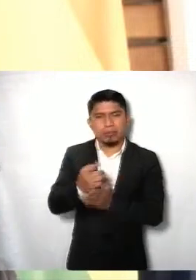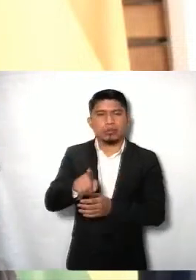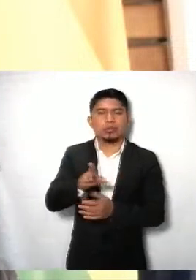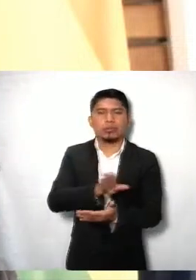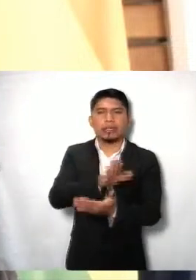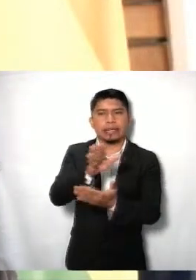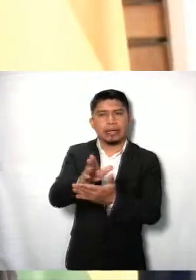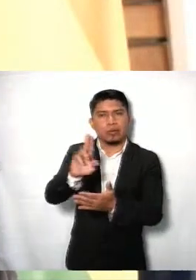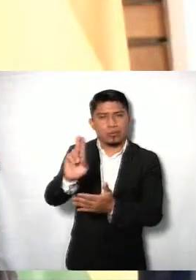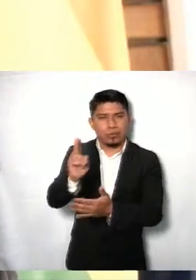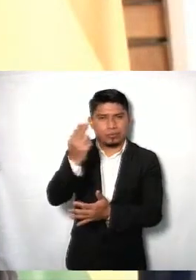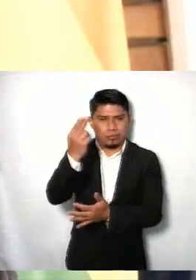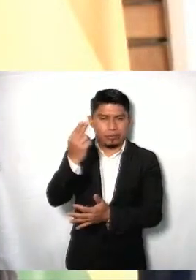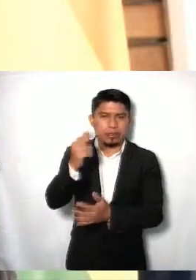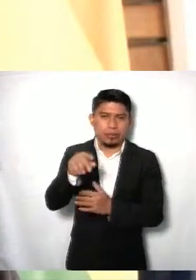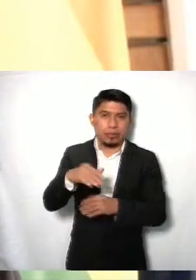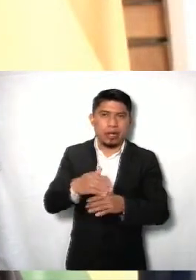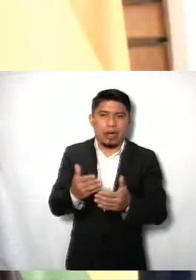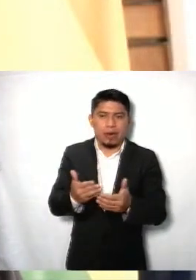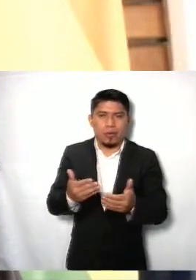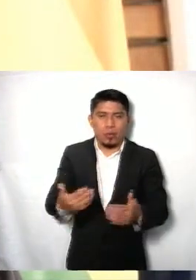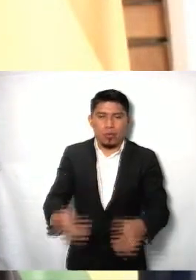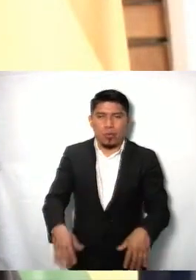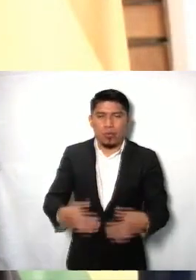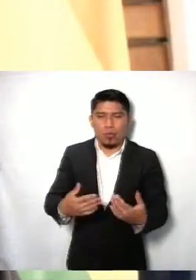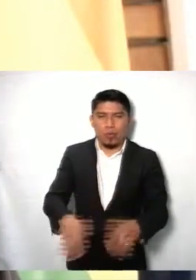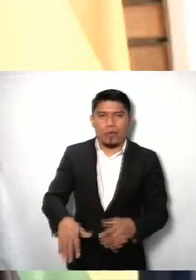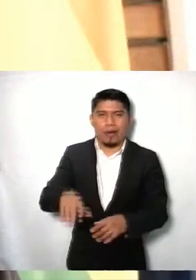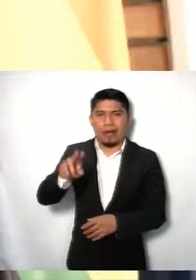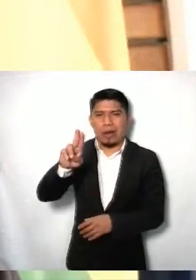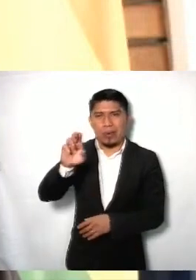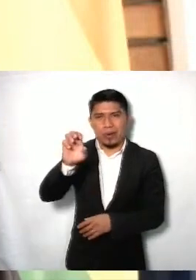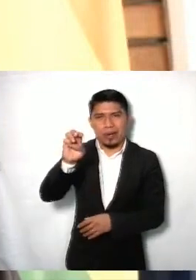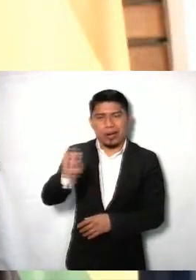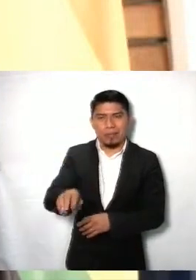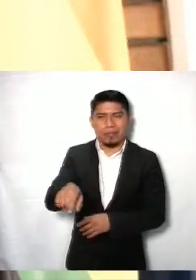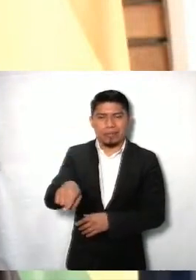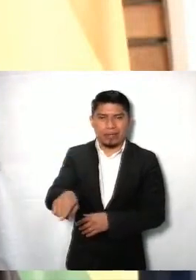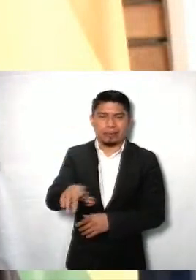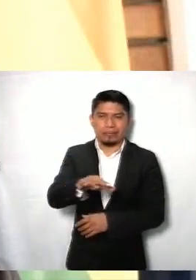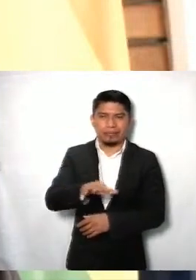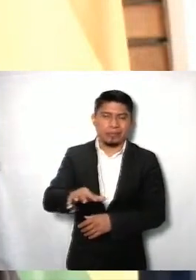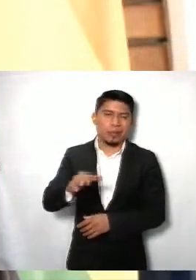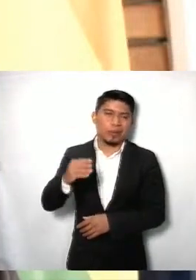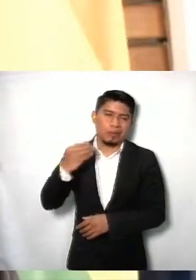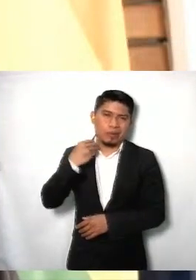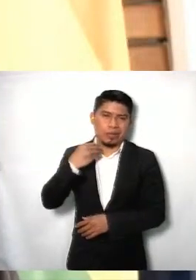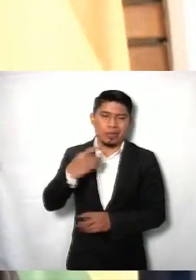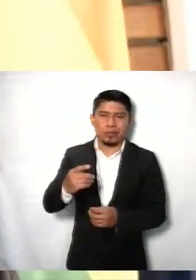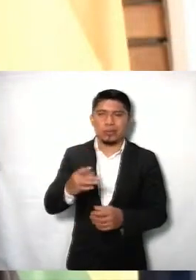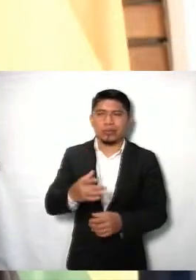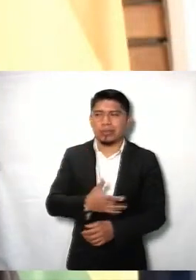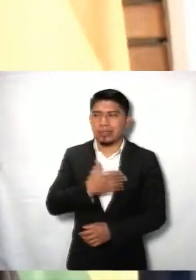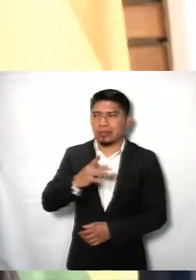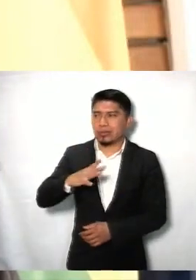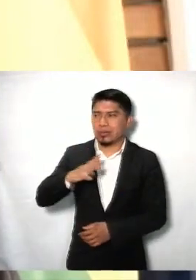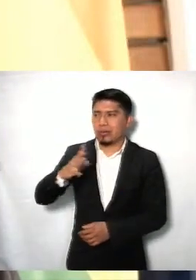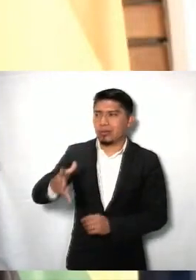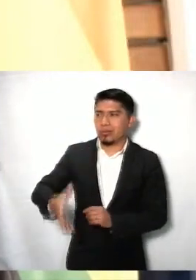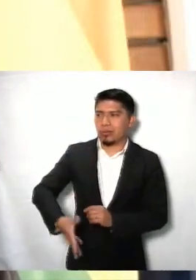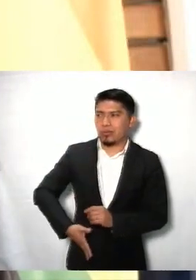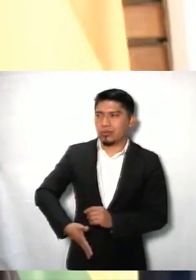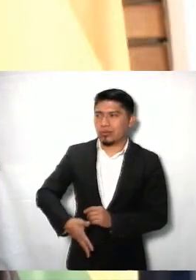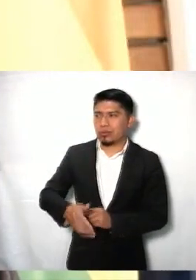estar en la máxima casa de estudios, en nuestra querida facultad de Derecho, es un timbre de orgullo, de mucha resonancia,